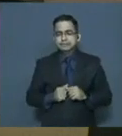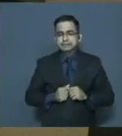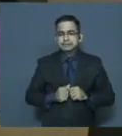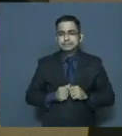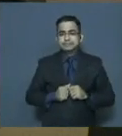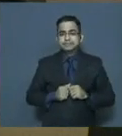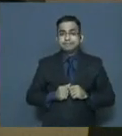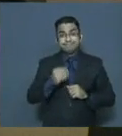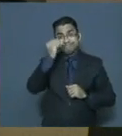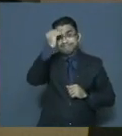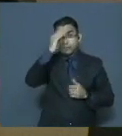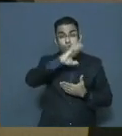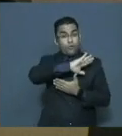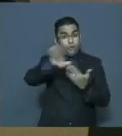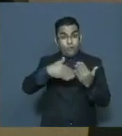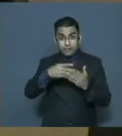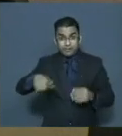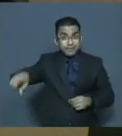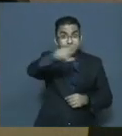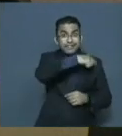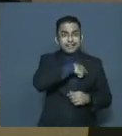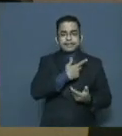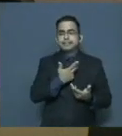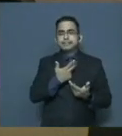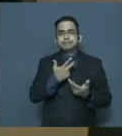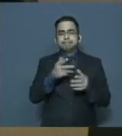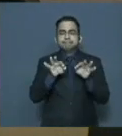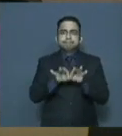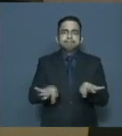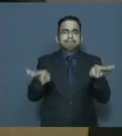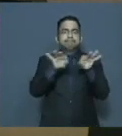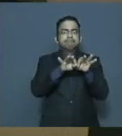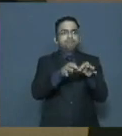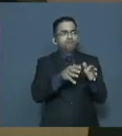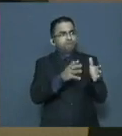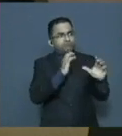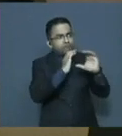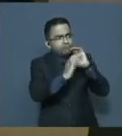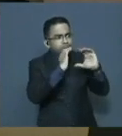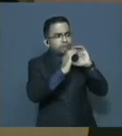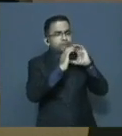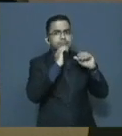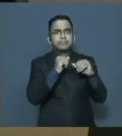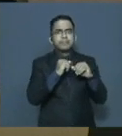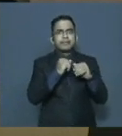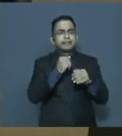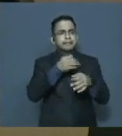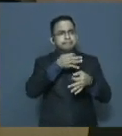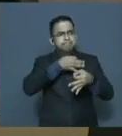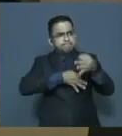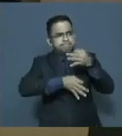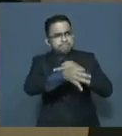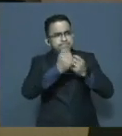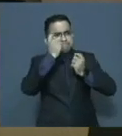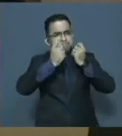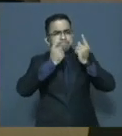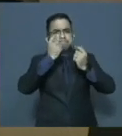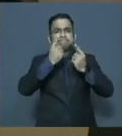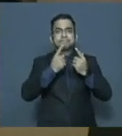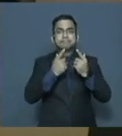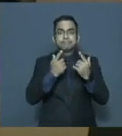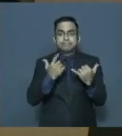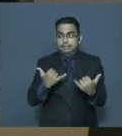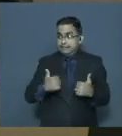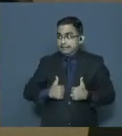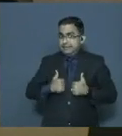Todos hemos aprendido sobre el valor del diálogo, la urgencia de empatizar con realidades tan diversas como